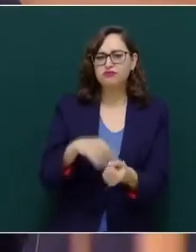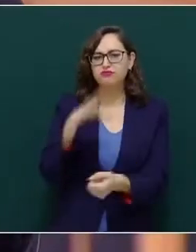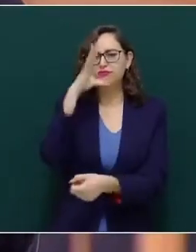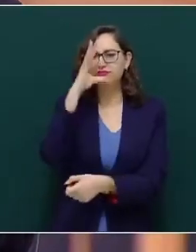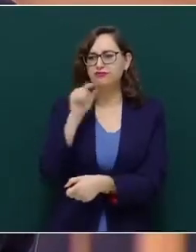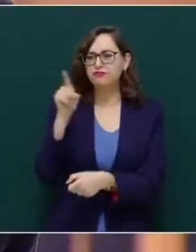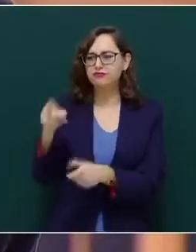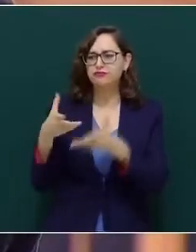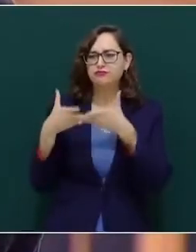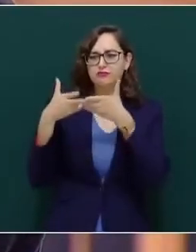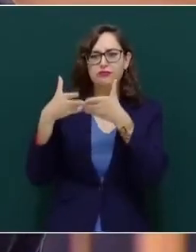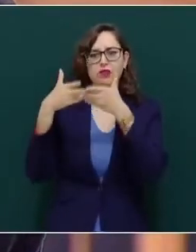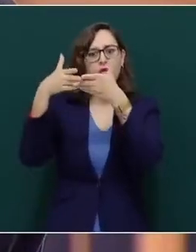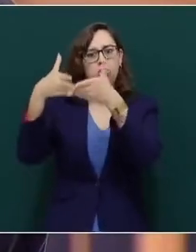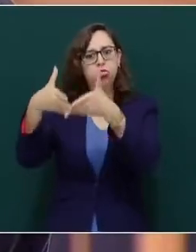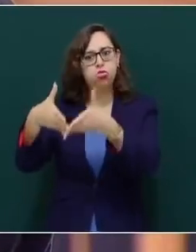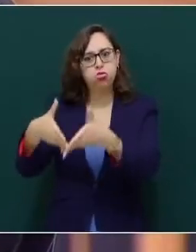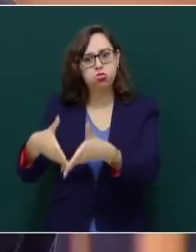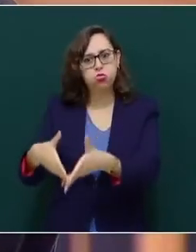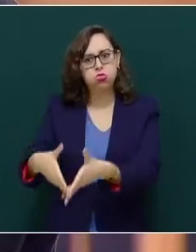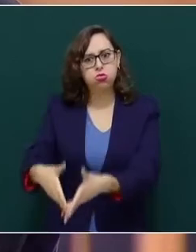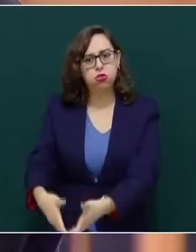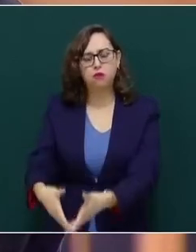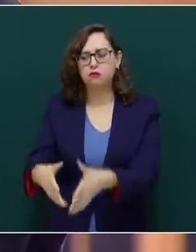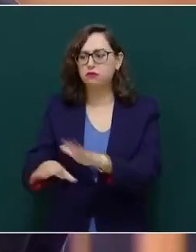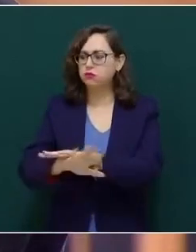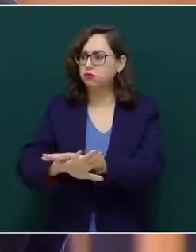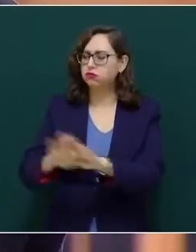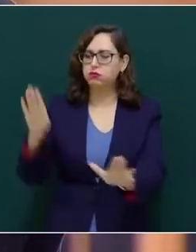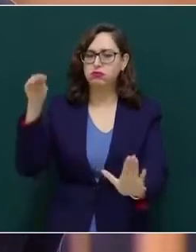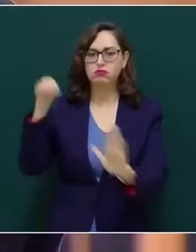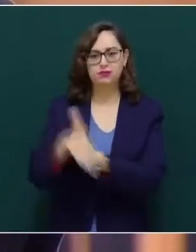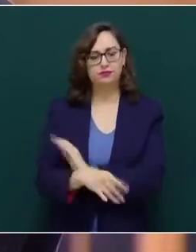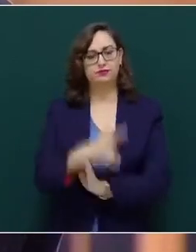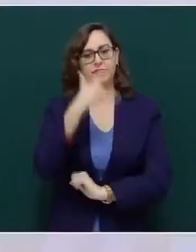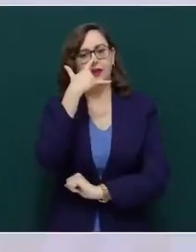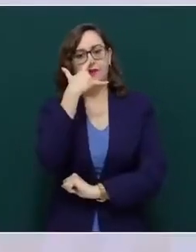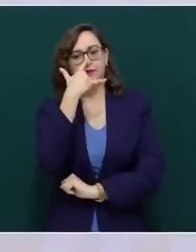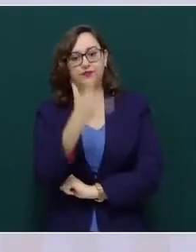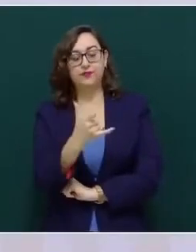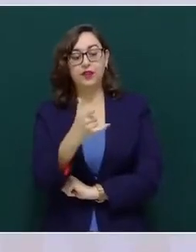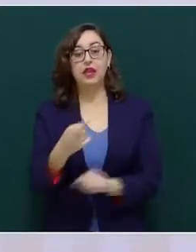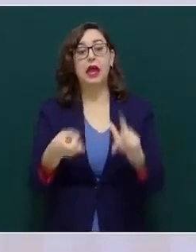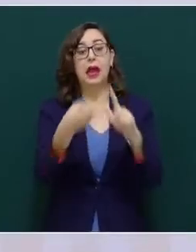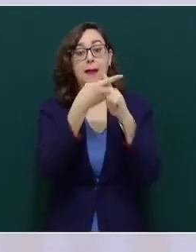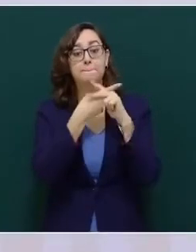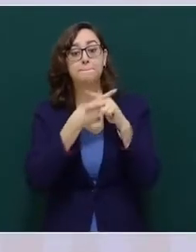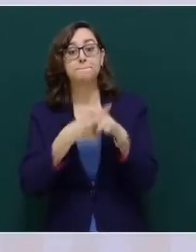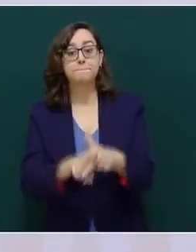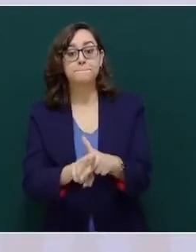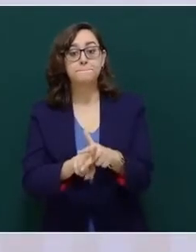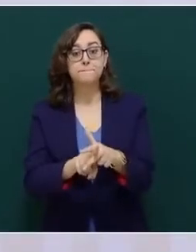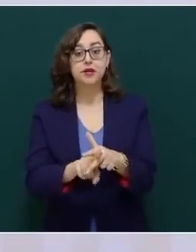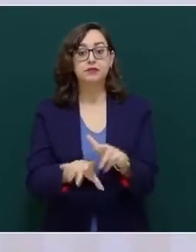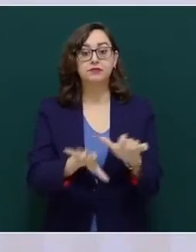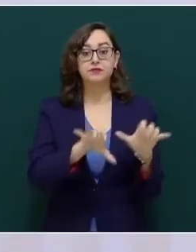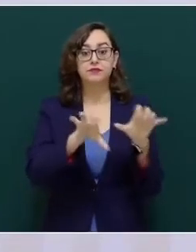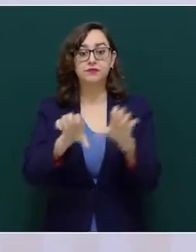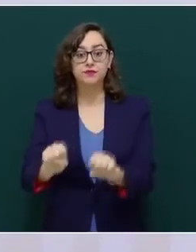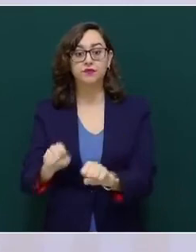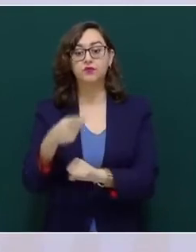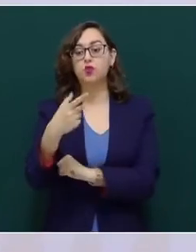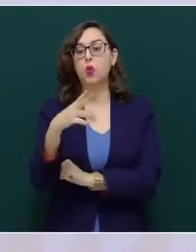acorazado Mayne en La Habana, que da lugar a la enmienda Platte y a la ocupación de